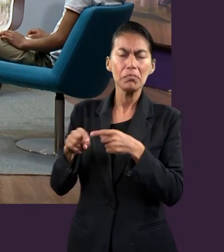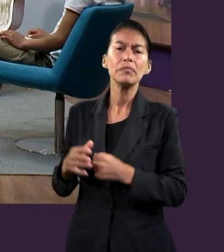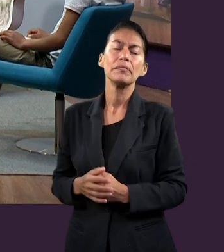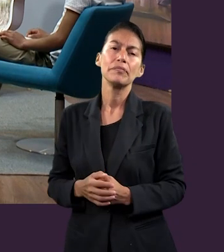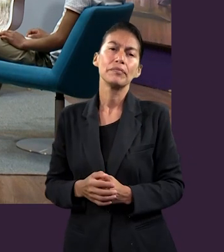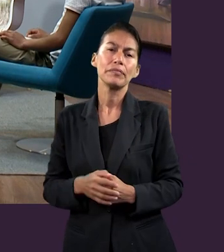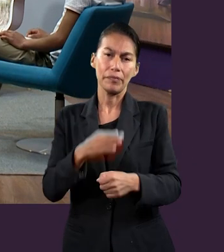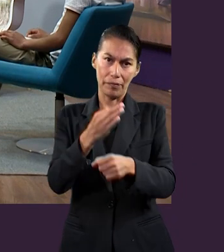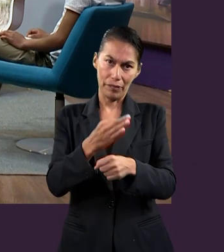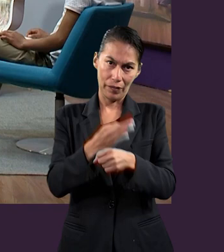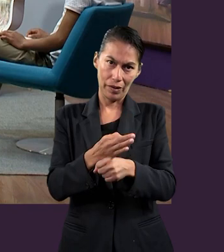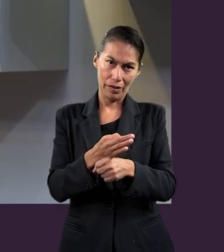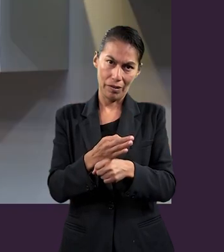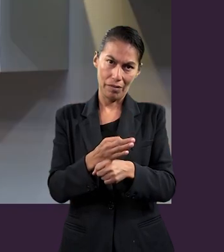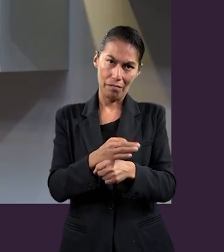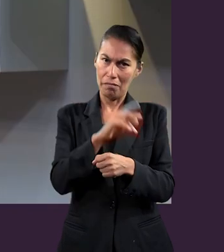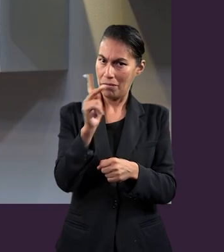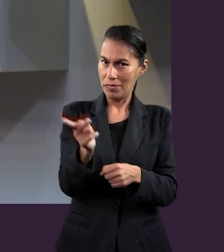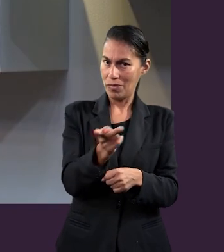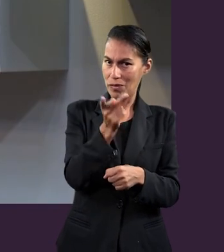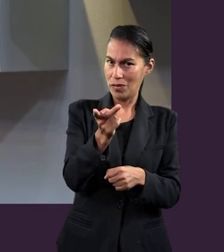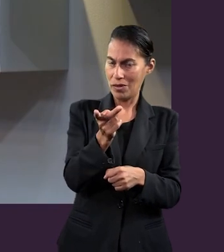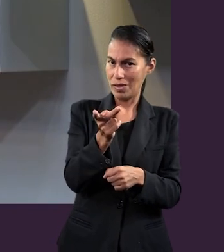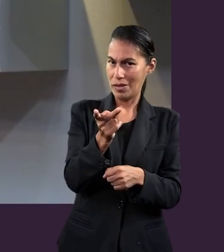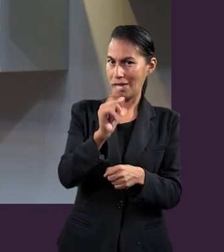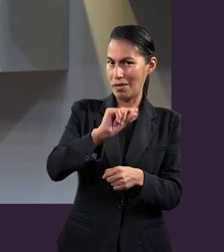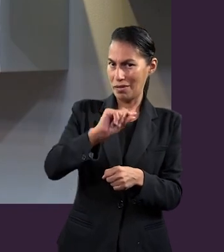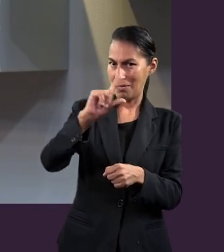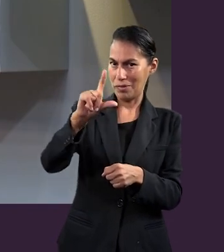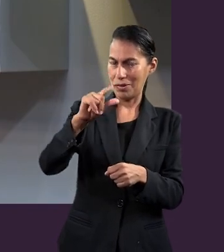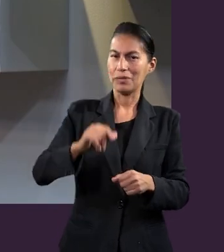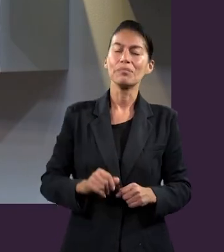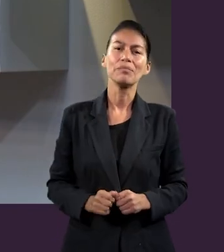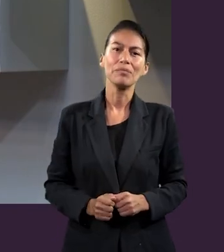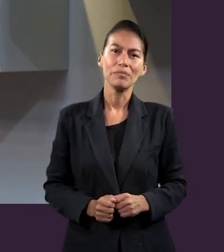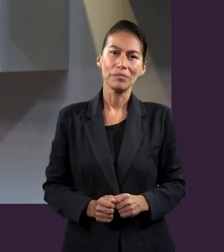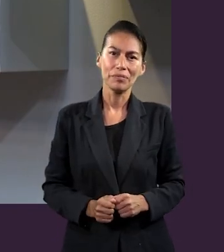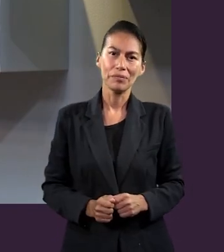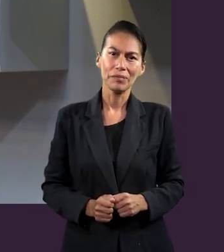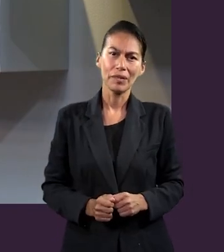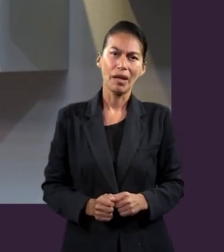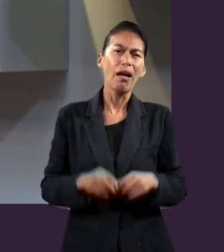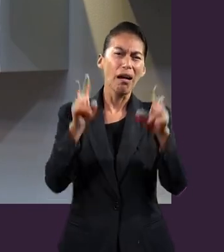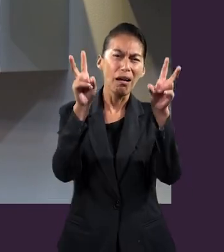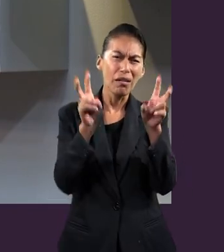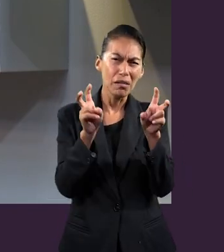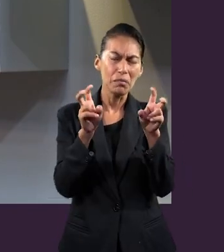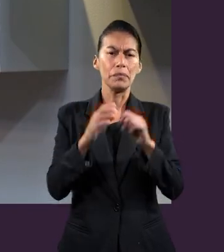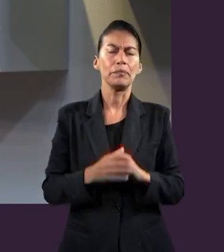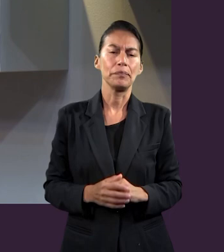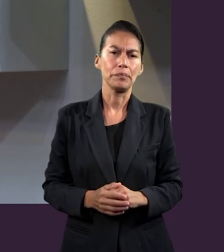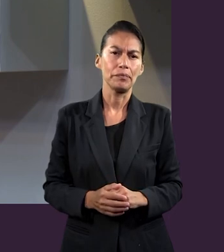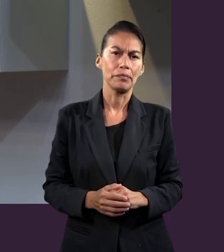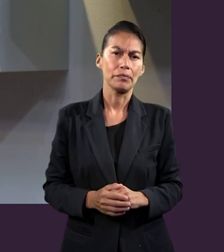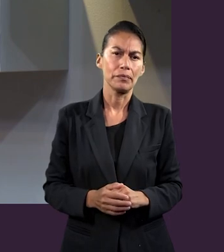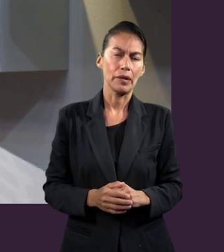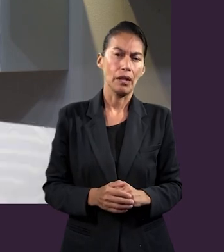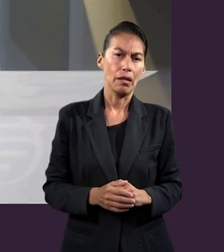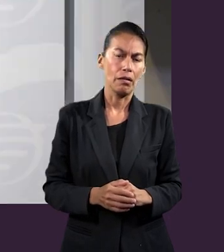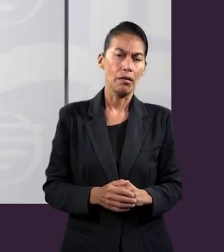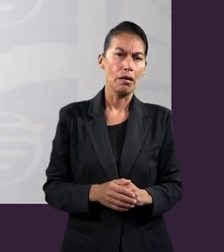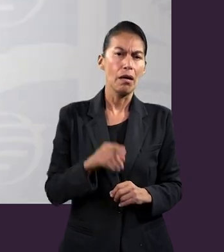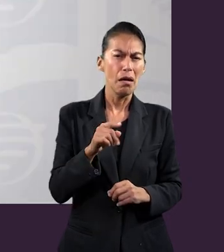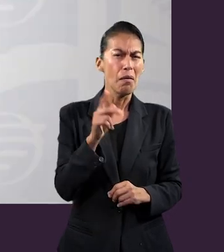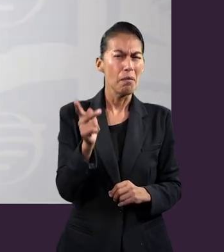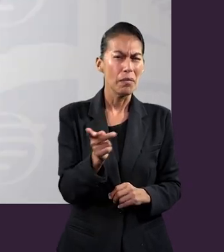queremos lanzar una pregunta a un experto en relación al tema. Y la pregunta que queremos dirigir al